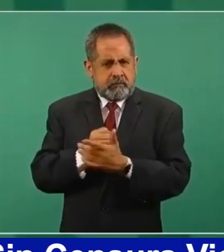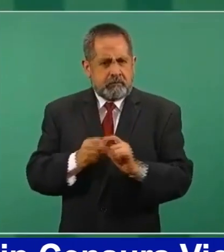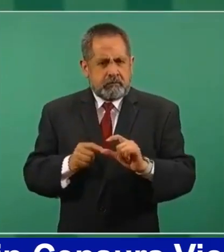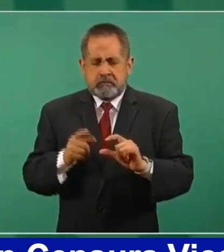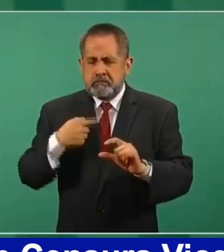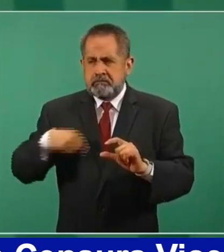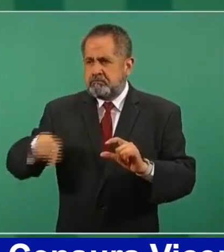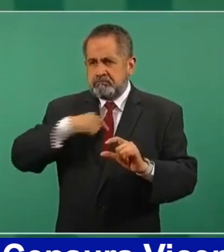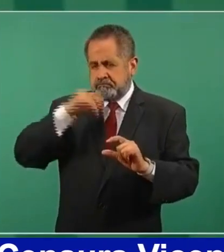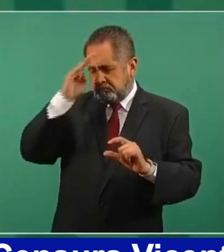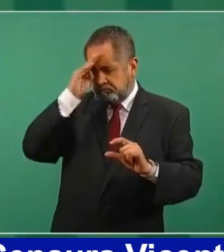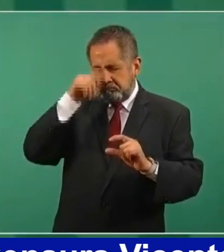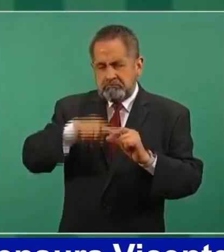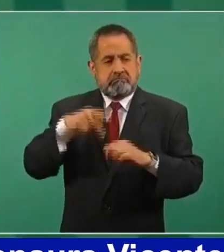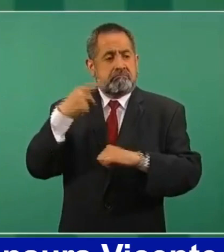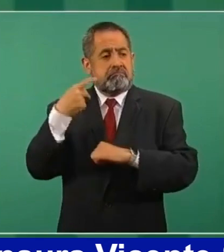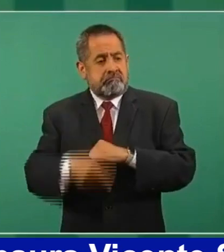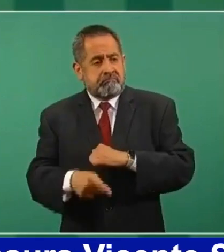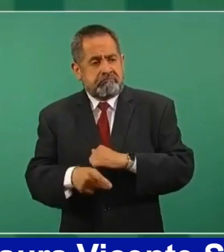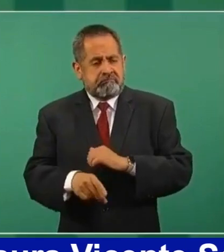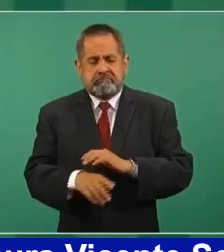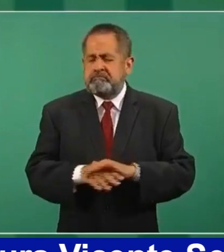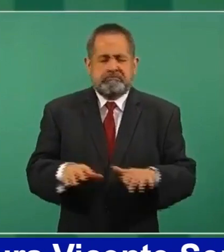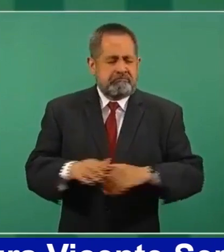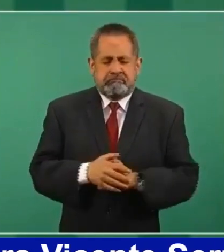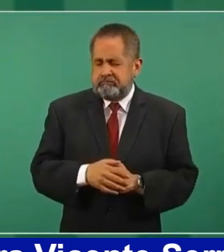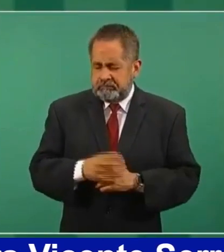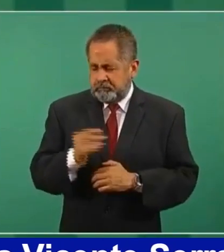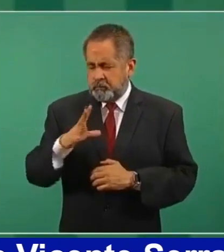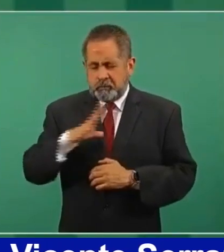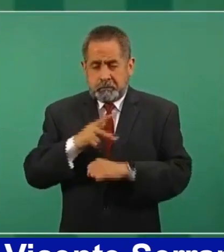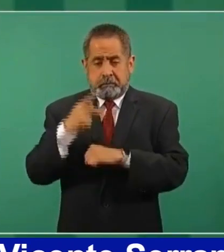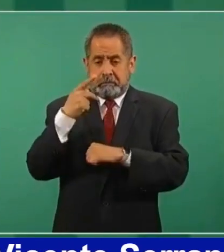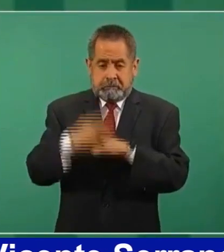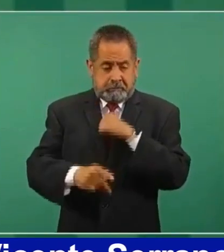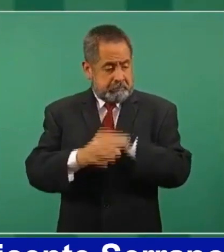considera riesgos en su aplicación.